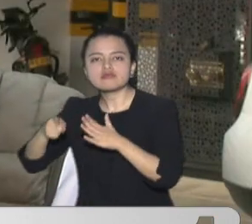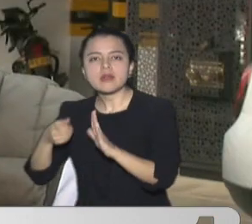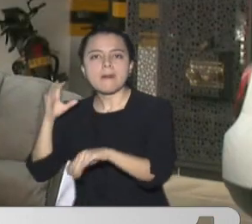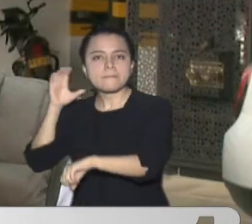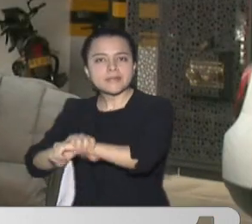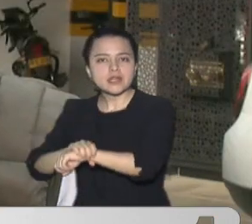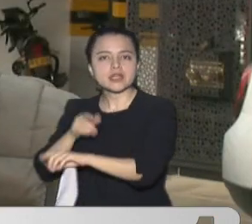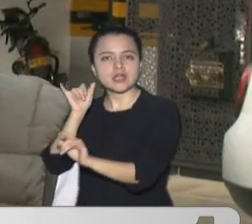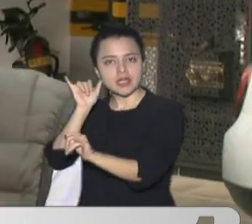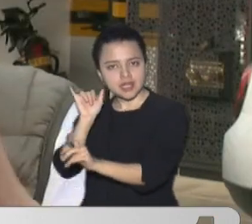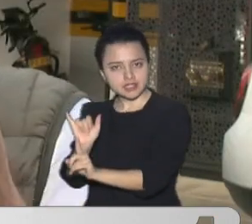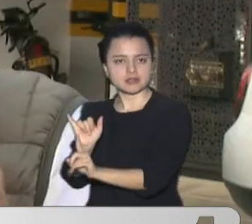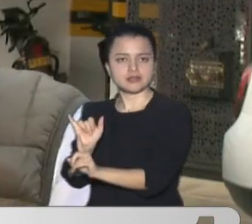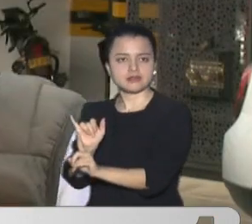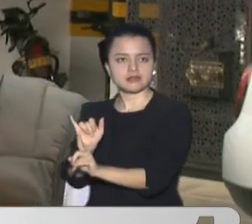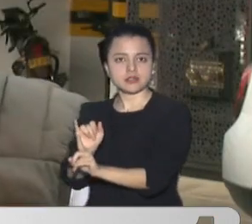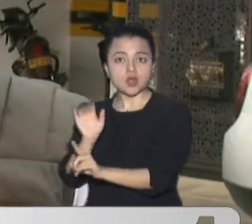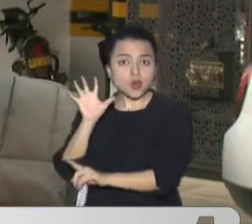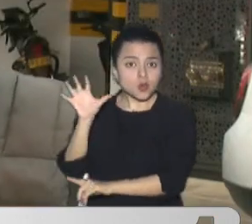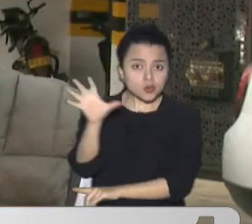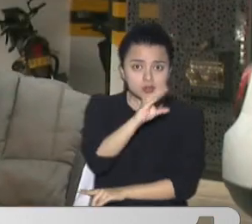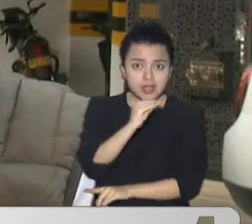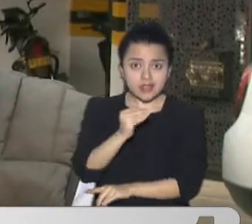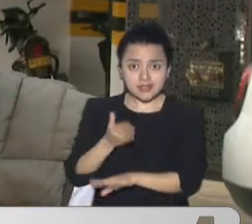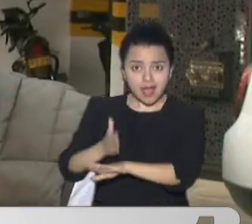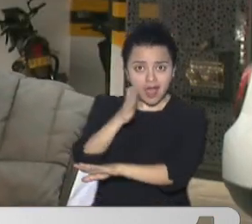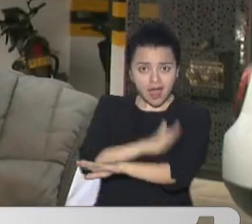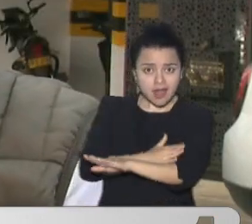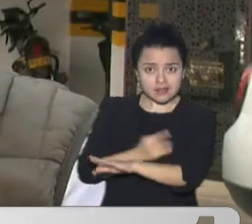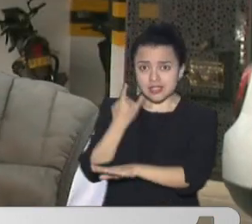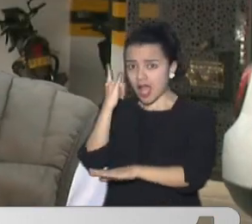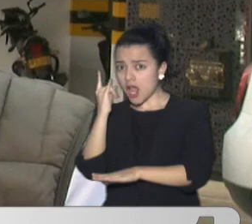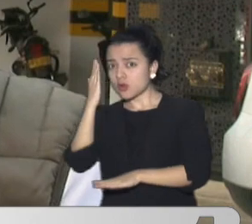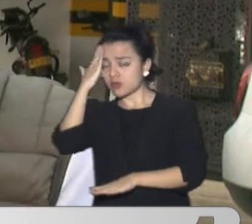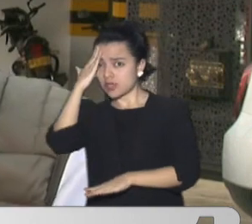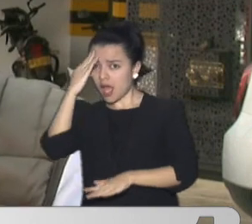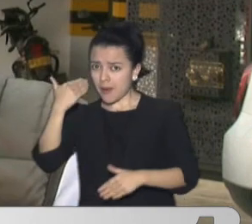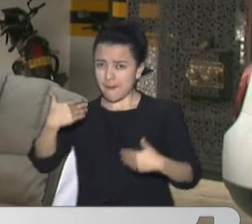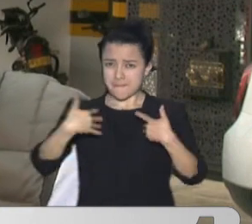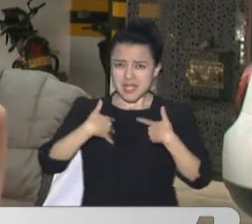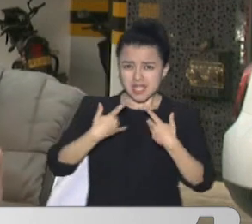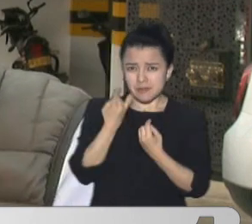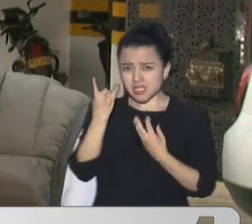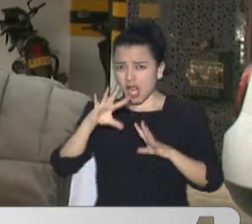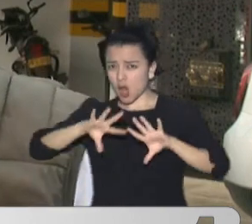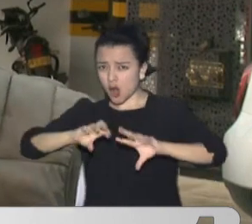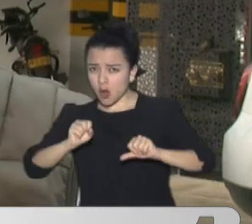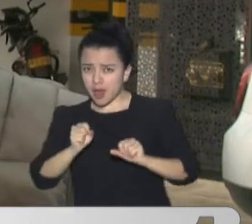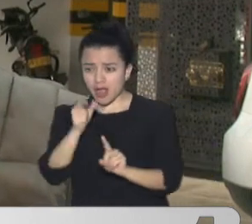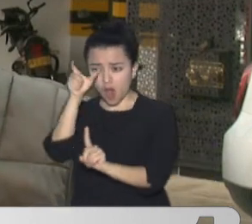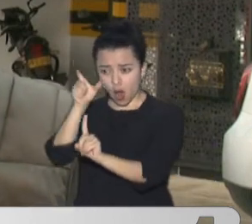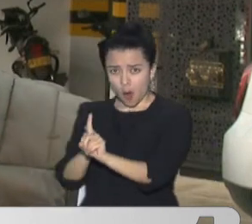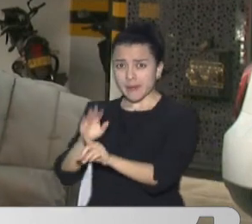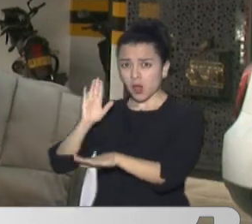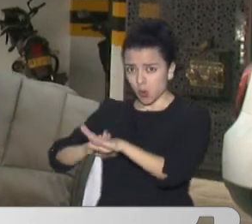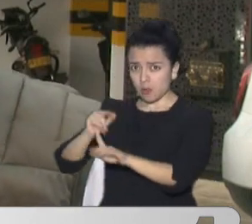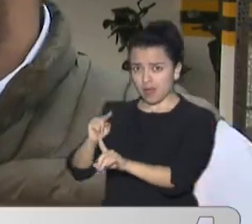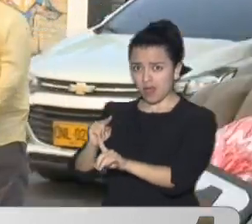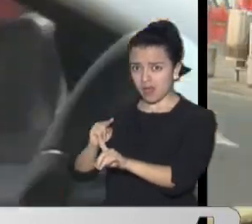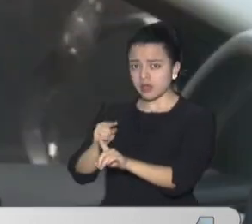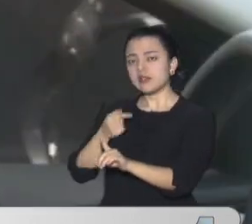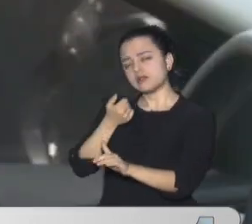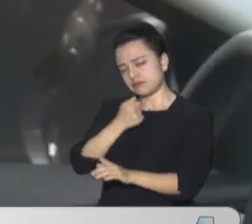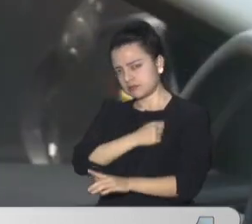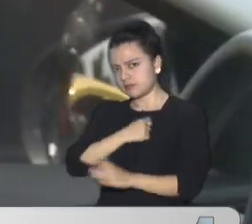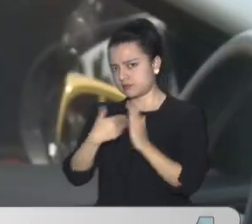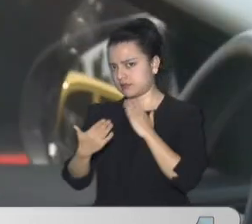queremos Hacerle un llamado A los ciudadanos Que han sido víctimas De esta persona Para que por favor Se acerquen Y denuncien Para que nosotros Podamos presentar A este sujeto Ante los jueces Ante la república